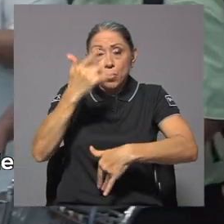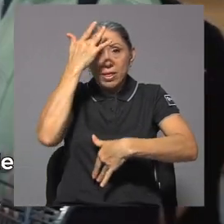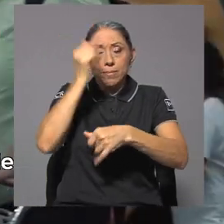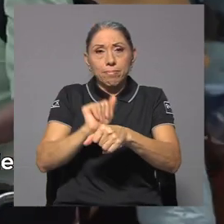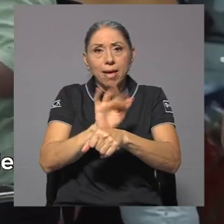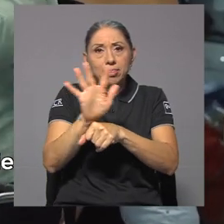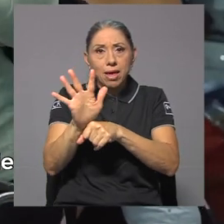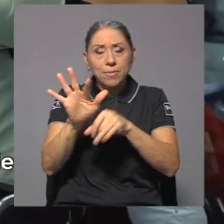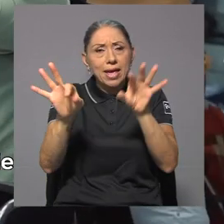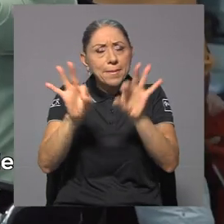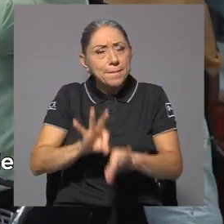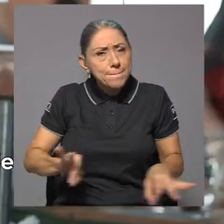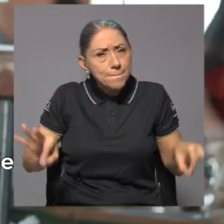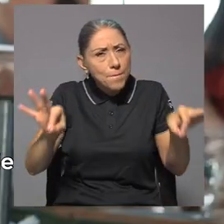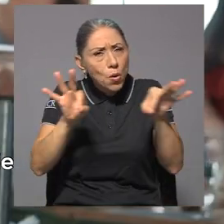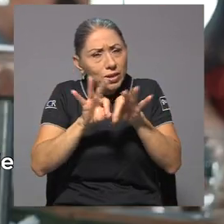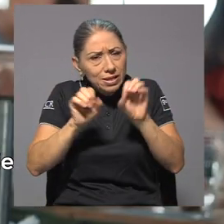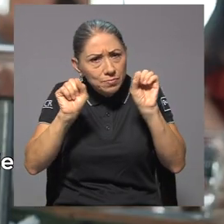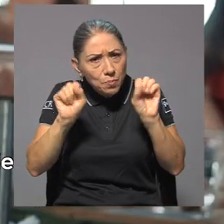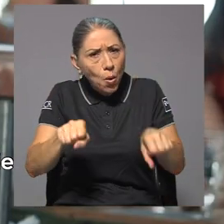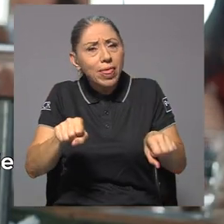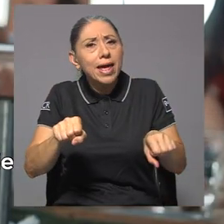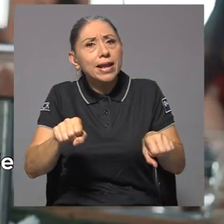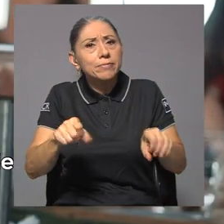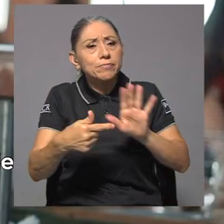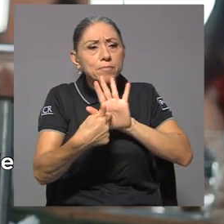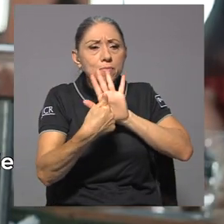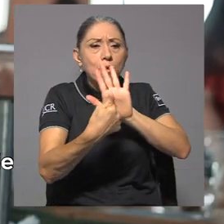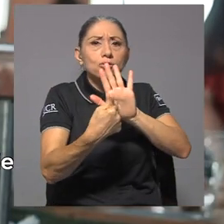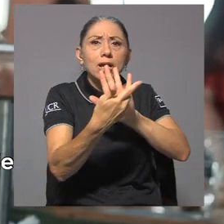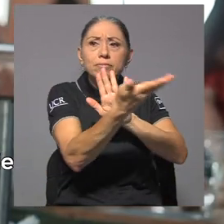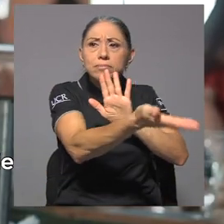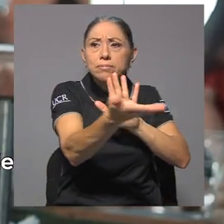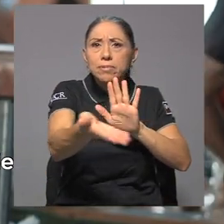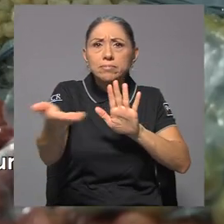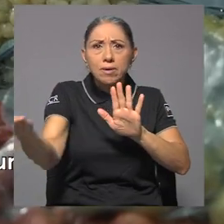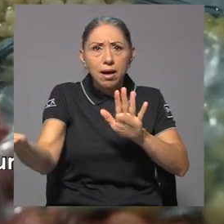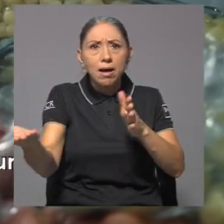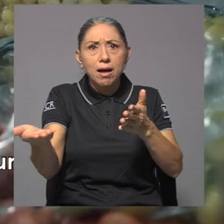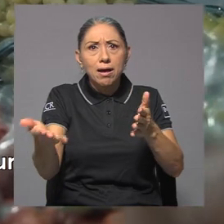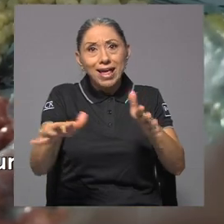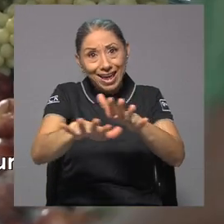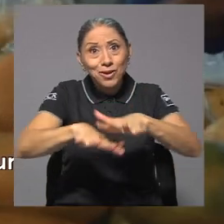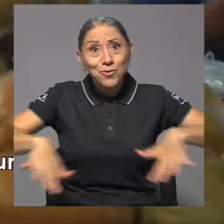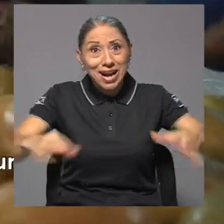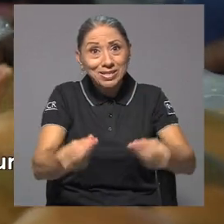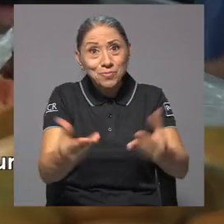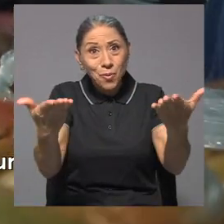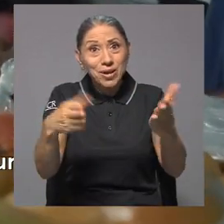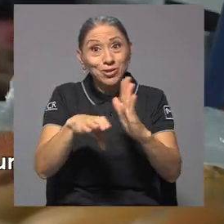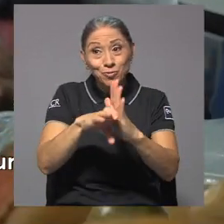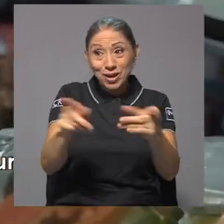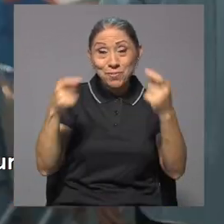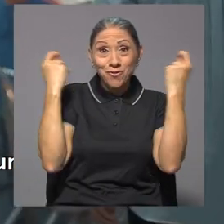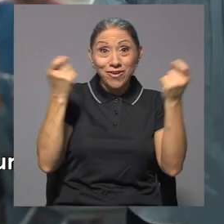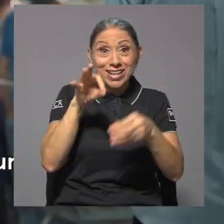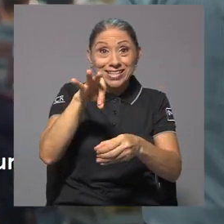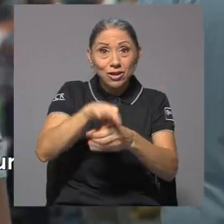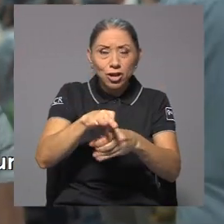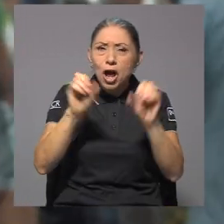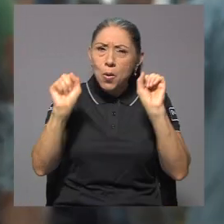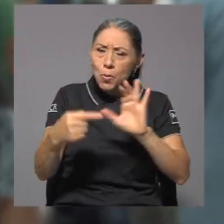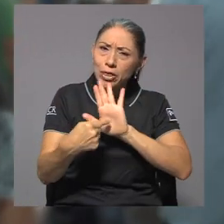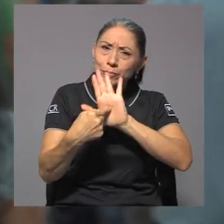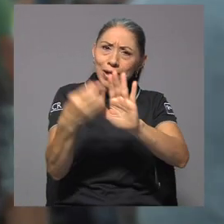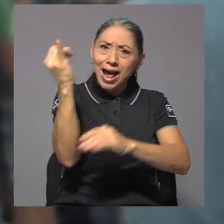importantísimo poder reflejar a la sociedad en espacios públicos como las ferias, el arte y la